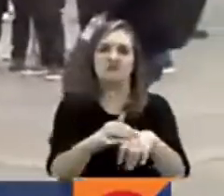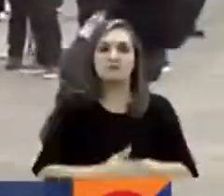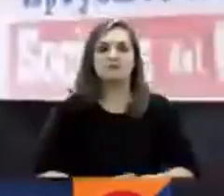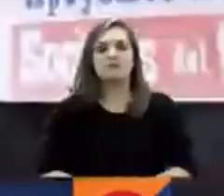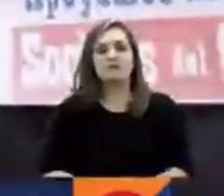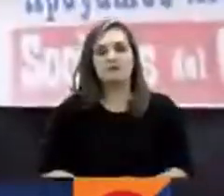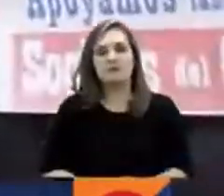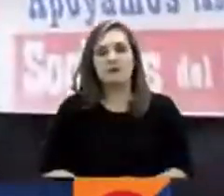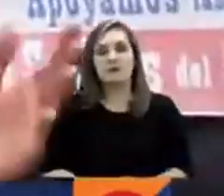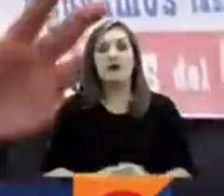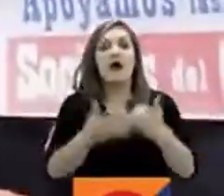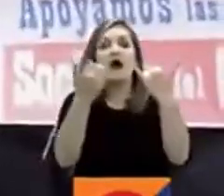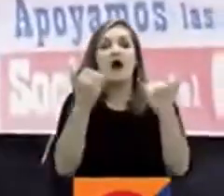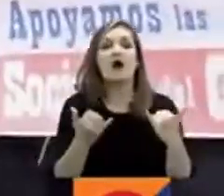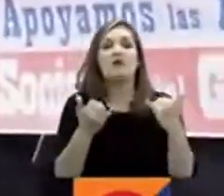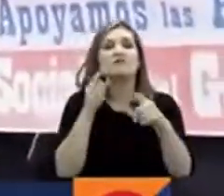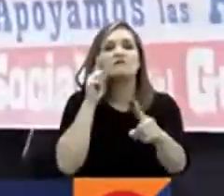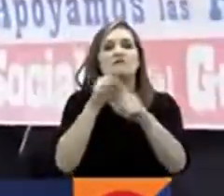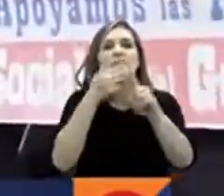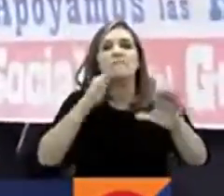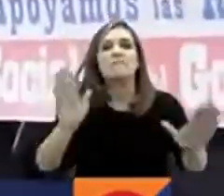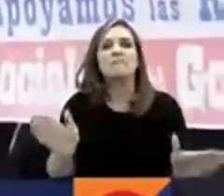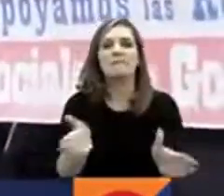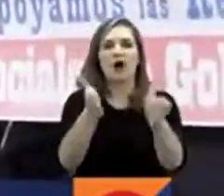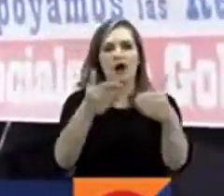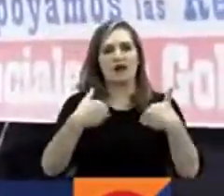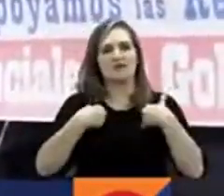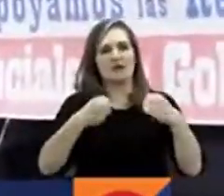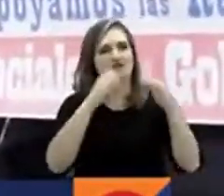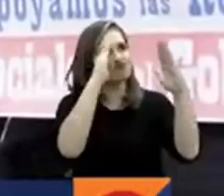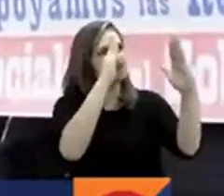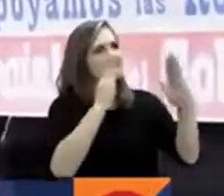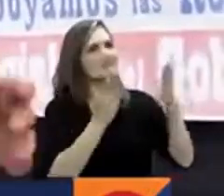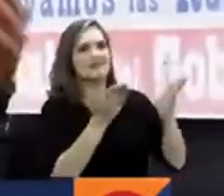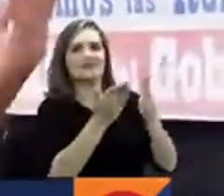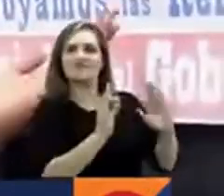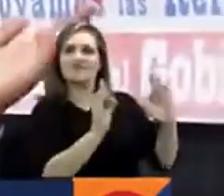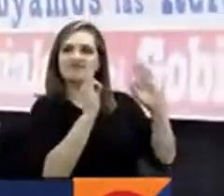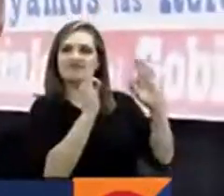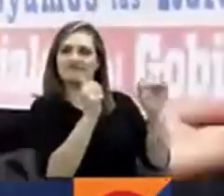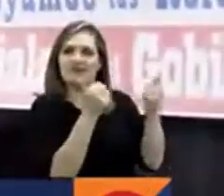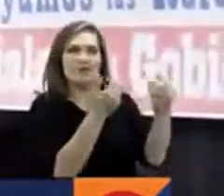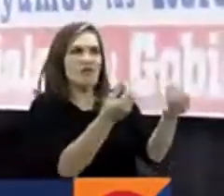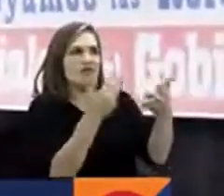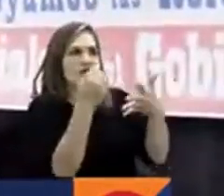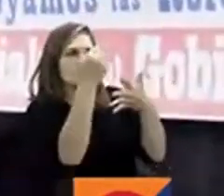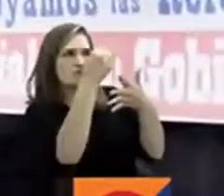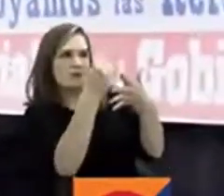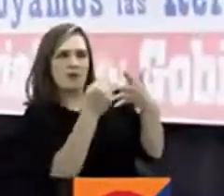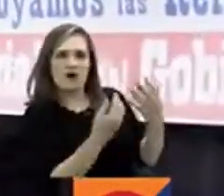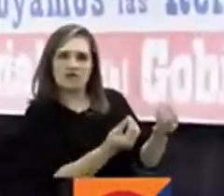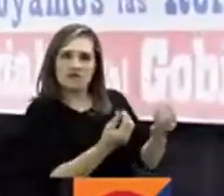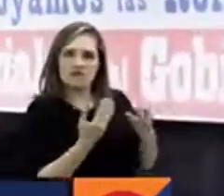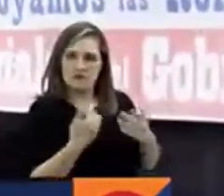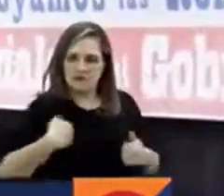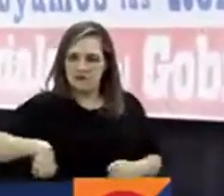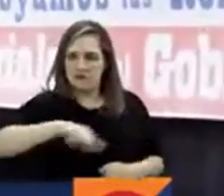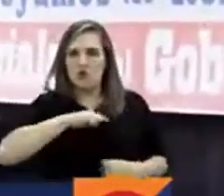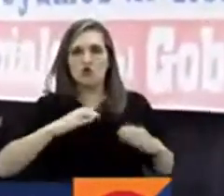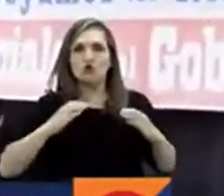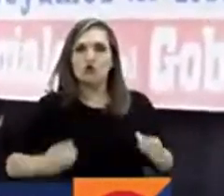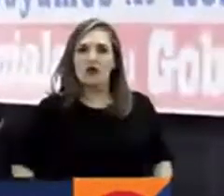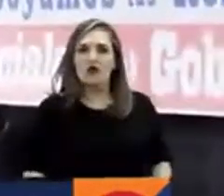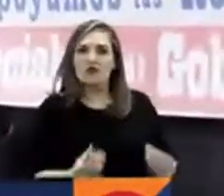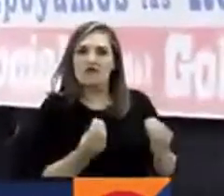Poder orientar a una mejor salud, a un mejor servicio, a proveernos a los ciudadanos como tal, un